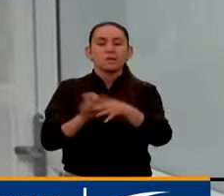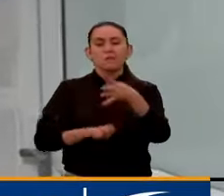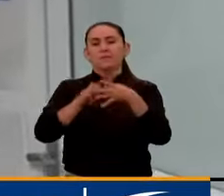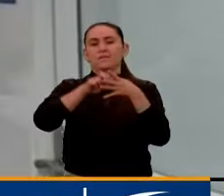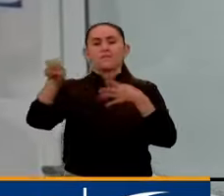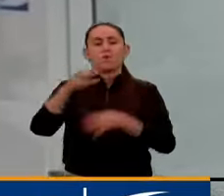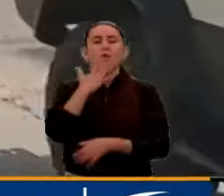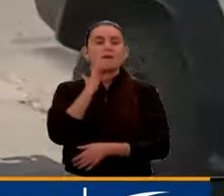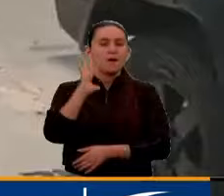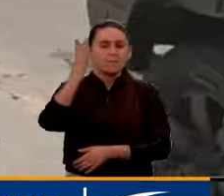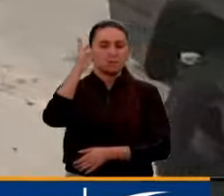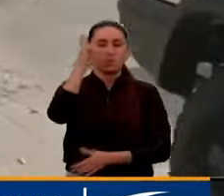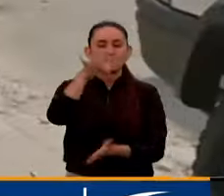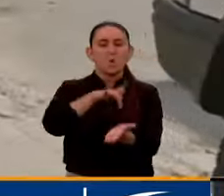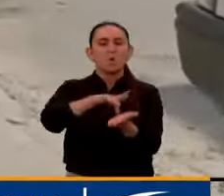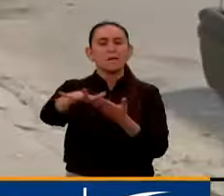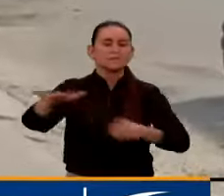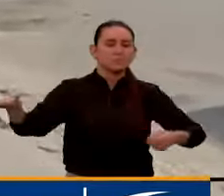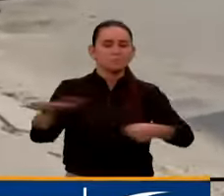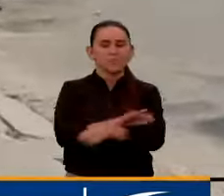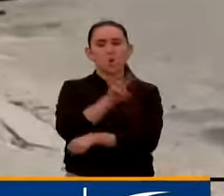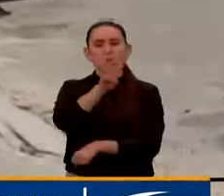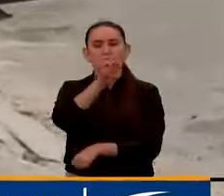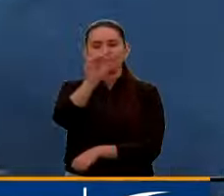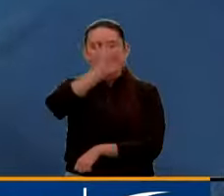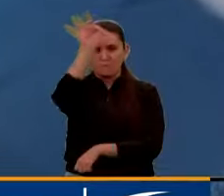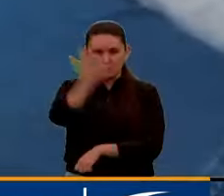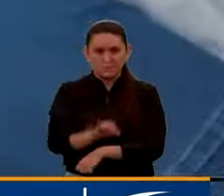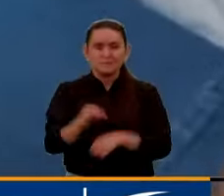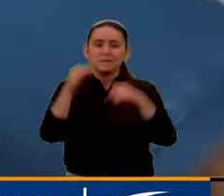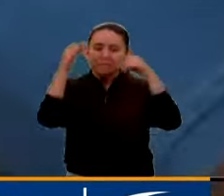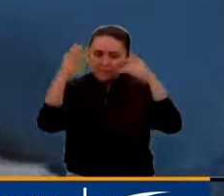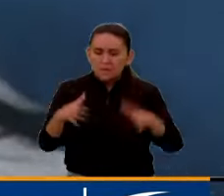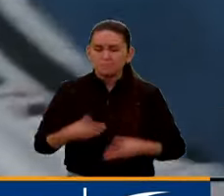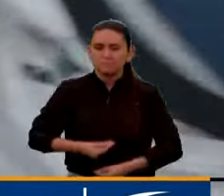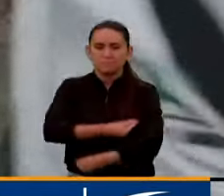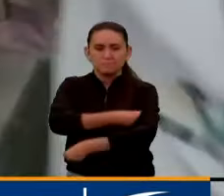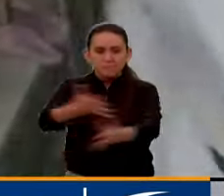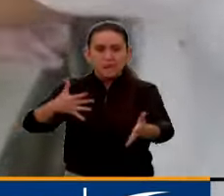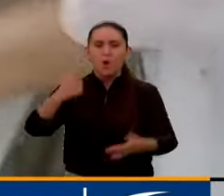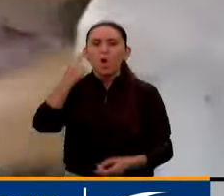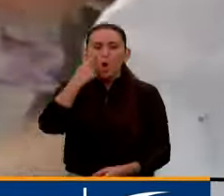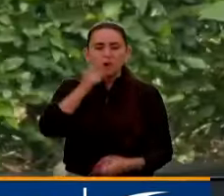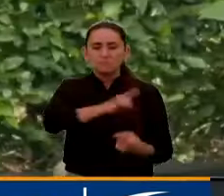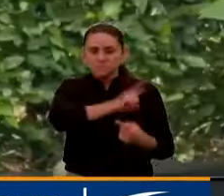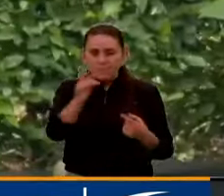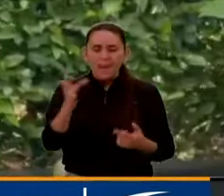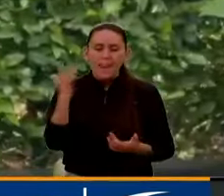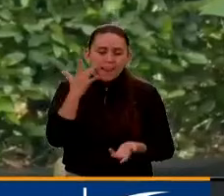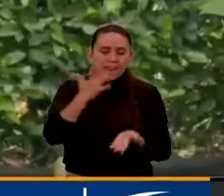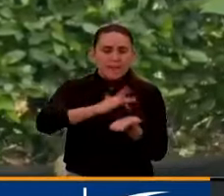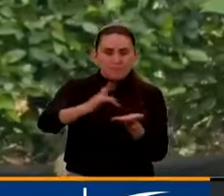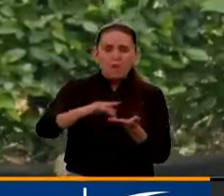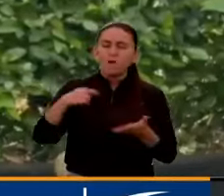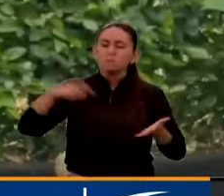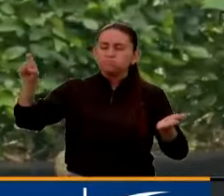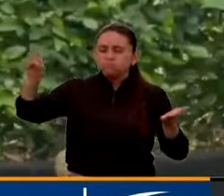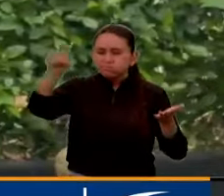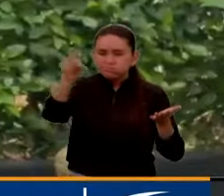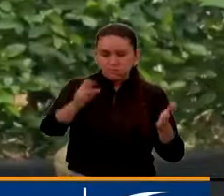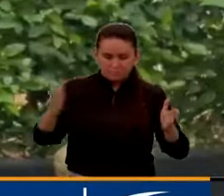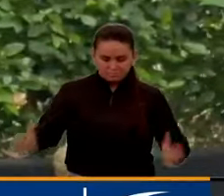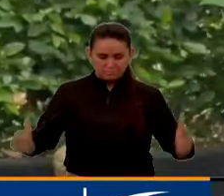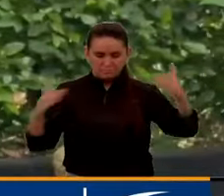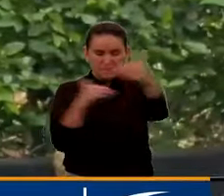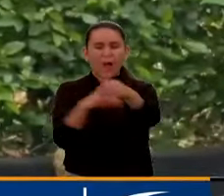80% en urgencias, por eso están entregando en la ciudad kits de prevención. Y hemos aplicado violarmicida en aquellas filetas